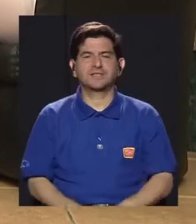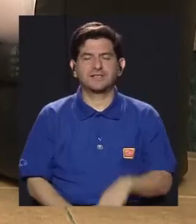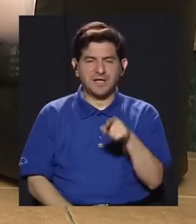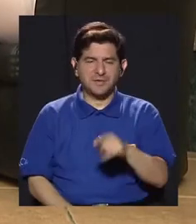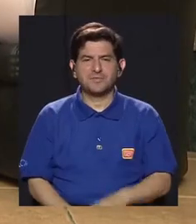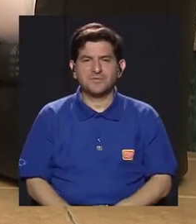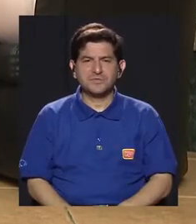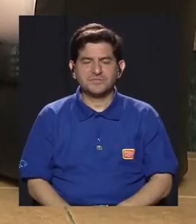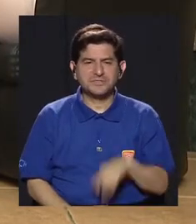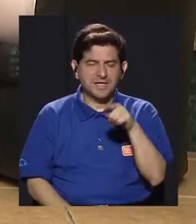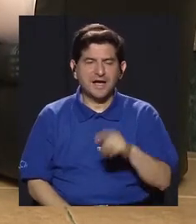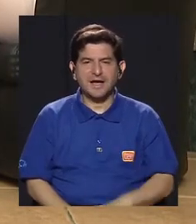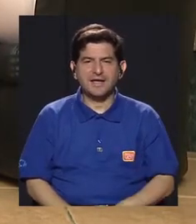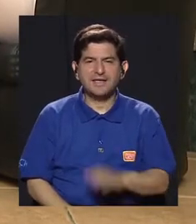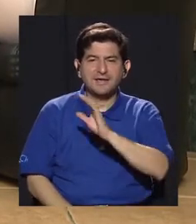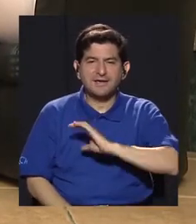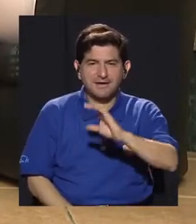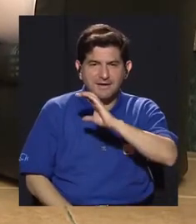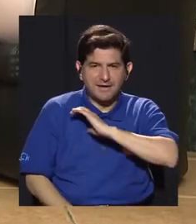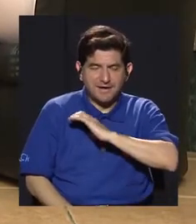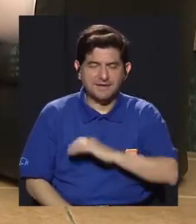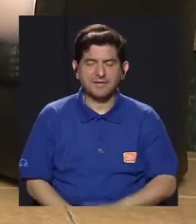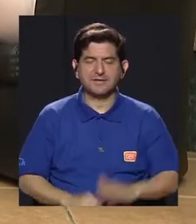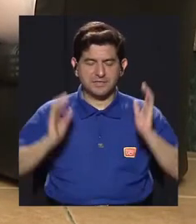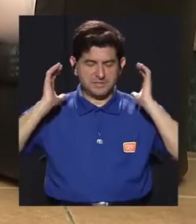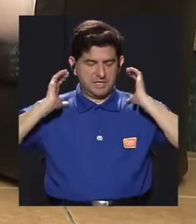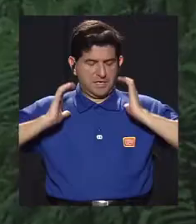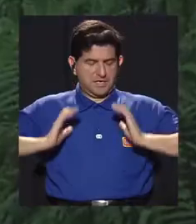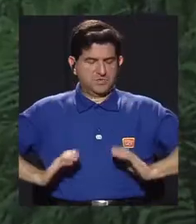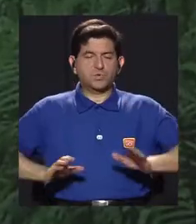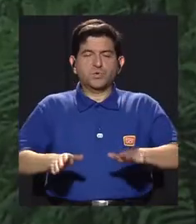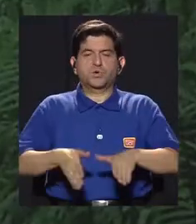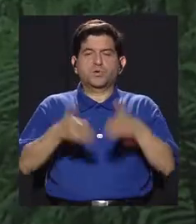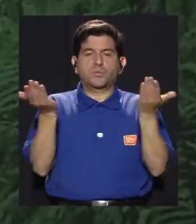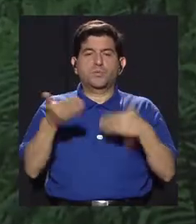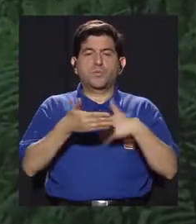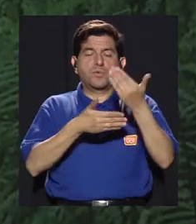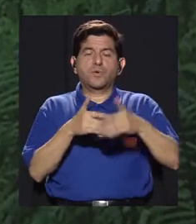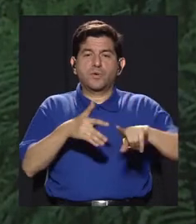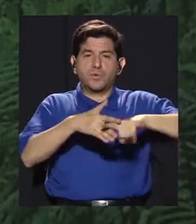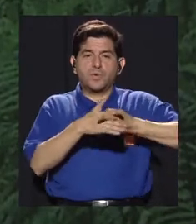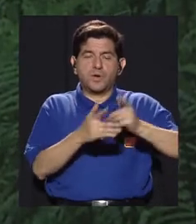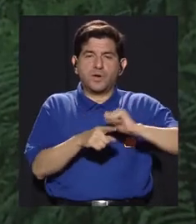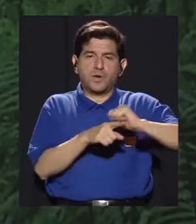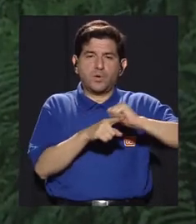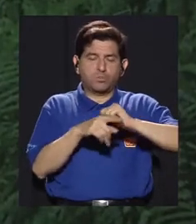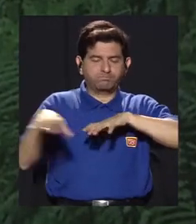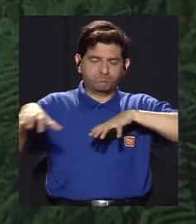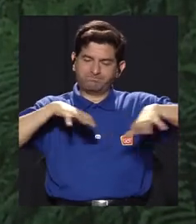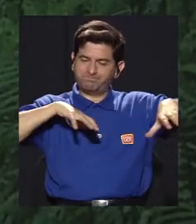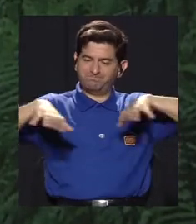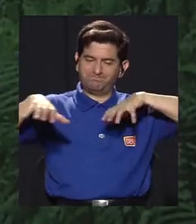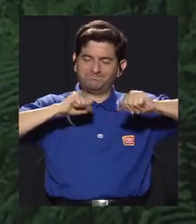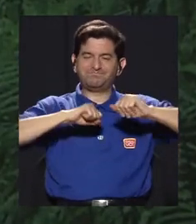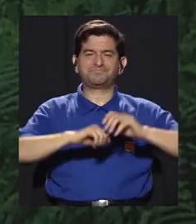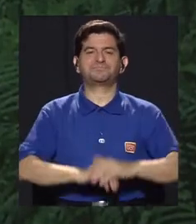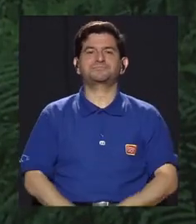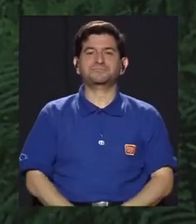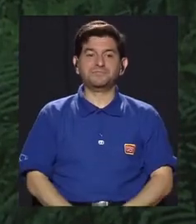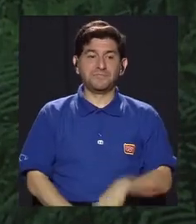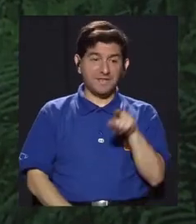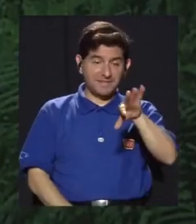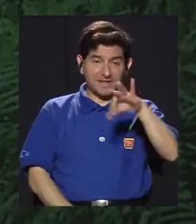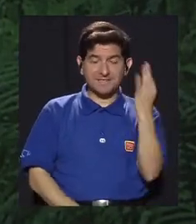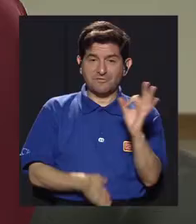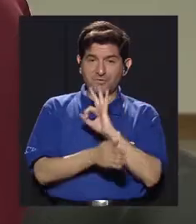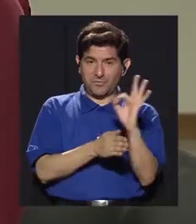lineamientos, por así decirlo, de cómo poner el cuerpo y después empezar a practicar el resto de los movimientos. Y básicamente